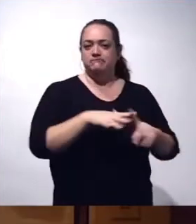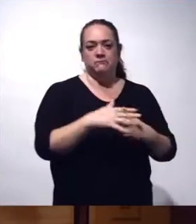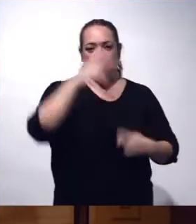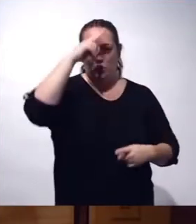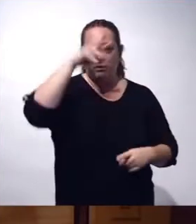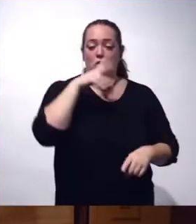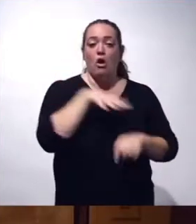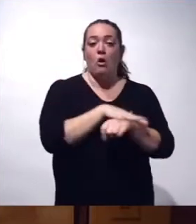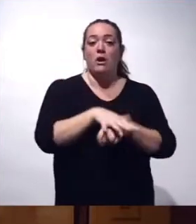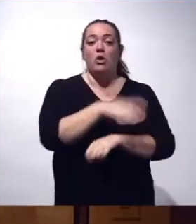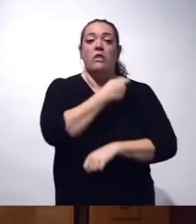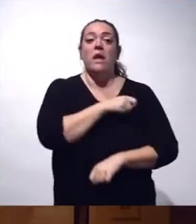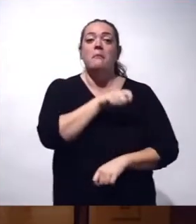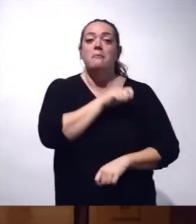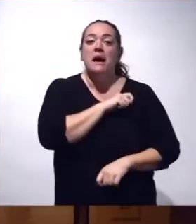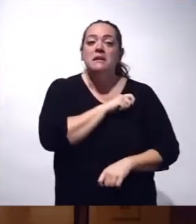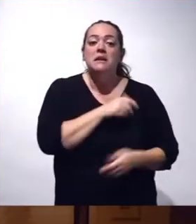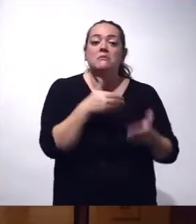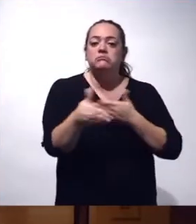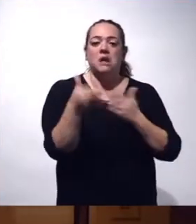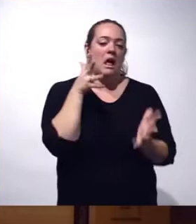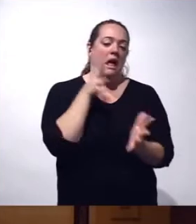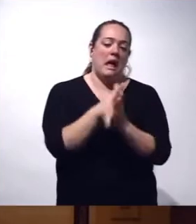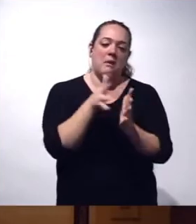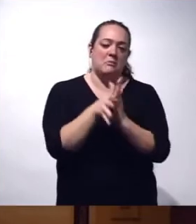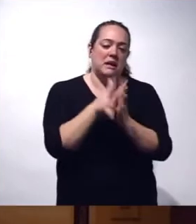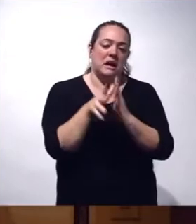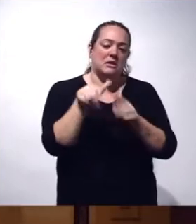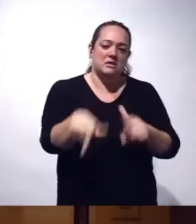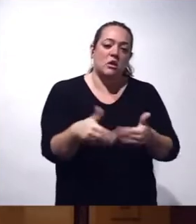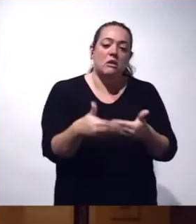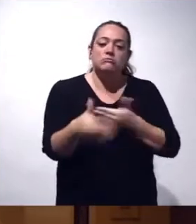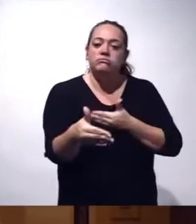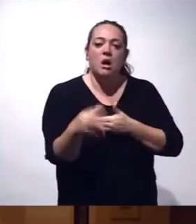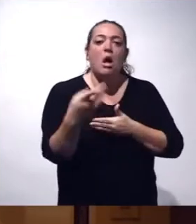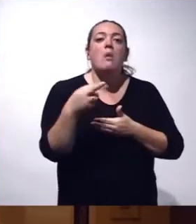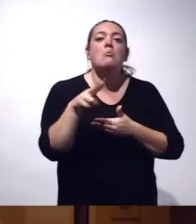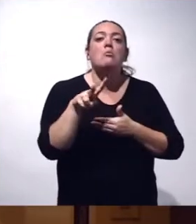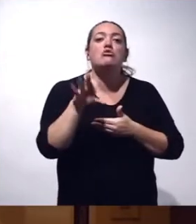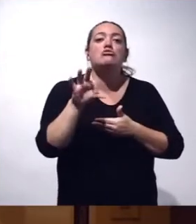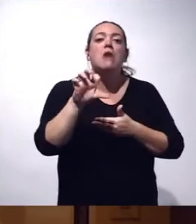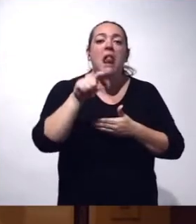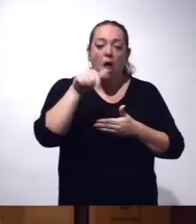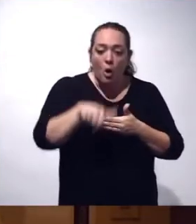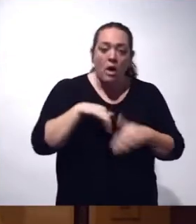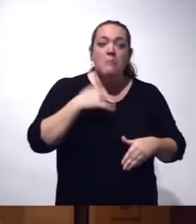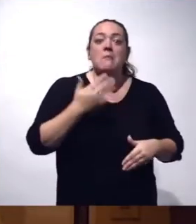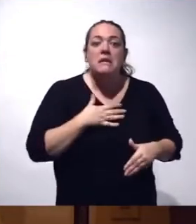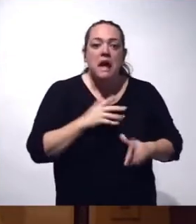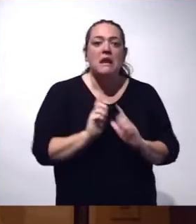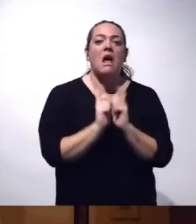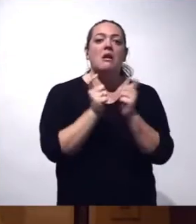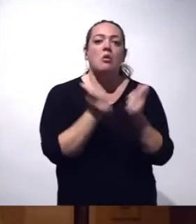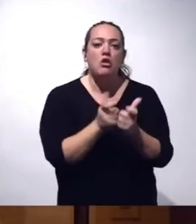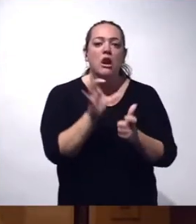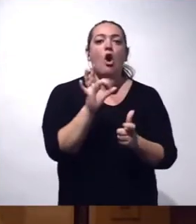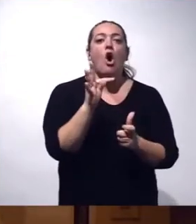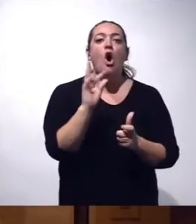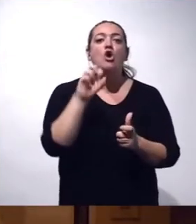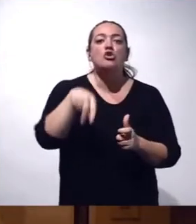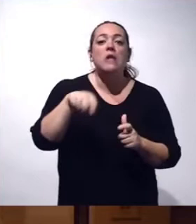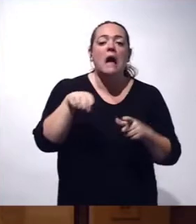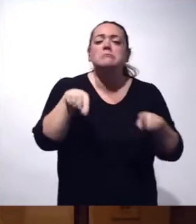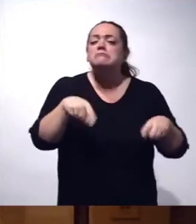cualquier caso, ya el gobierno de España dará las explicaciones de lo que va a acontecer en Bruselas hoy y mañana con reuniones de la OTAN.